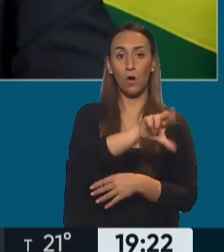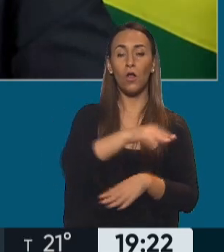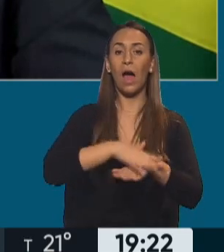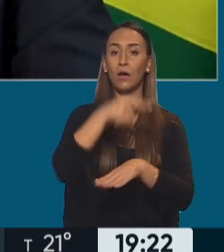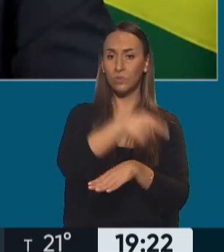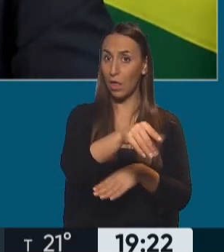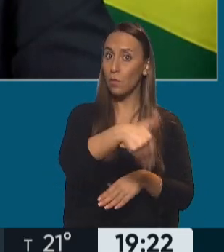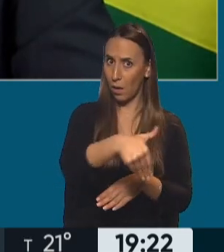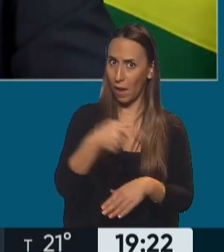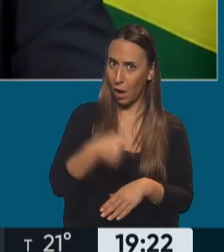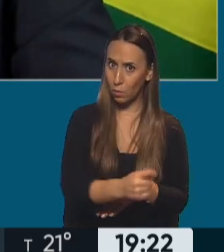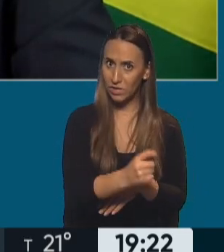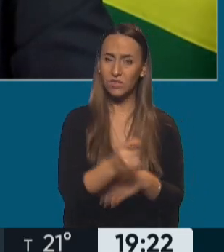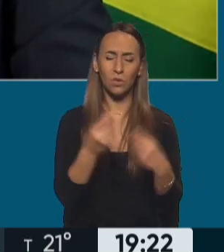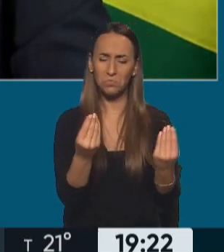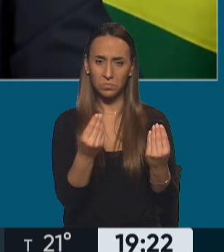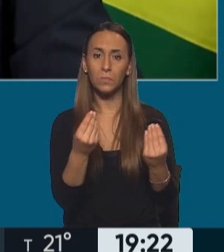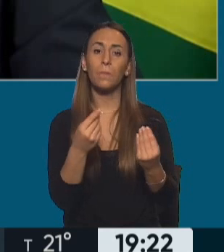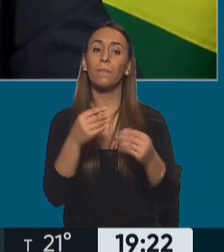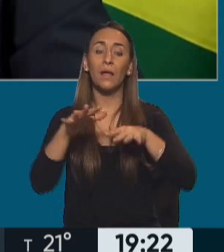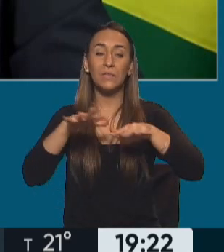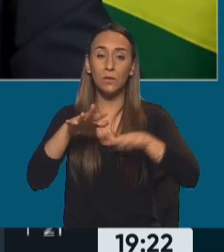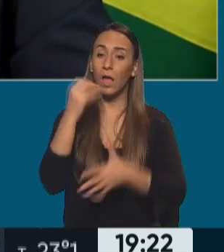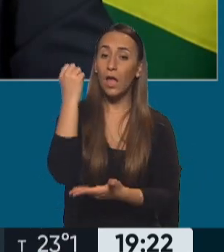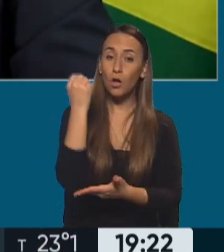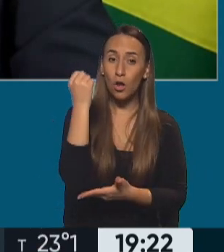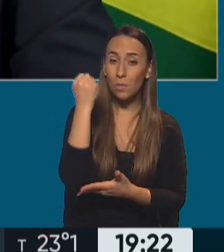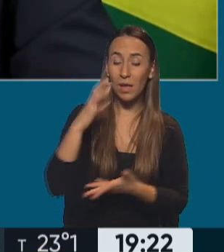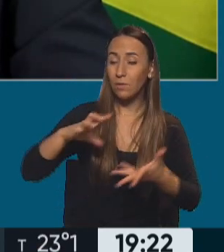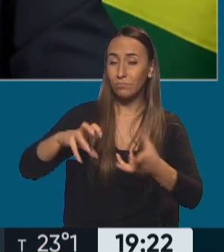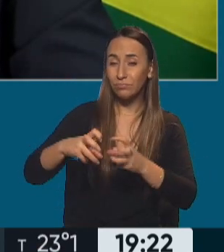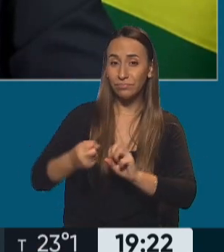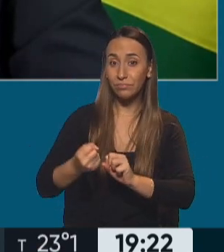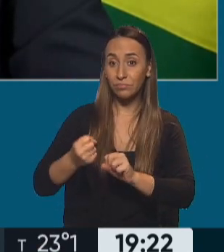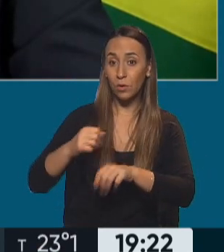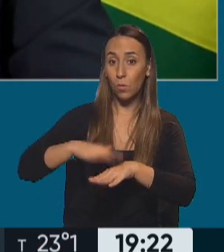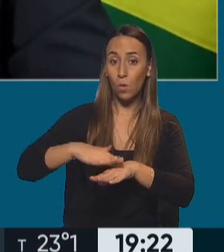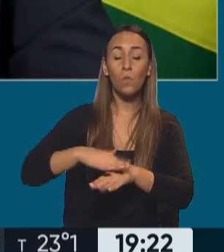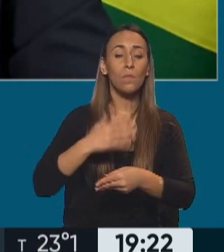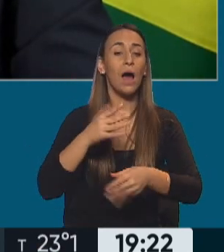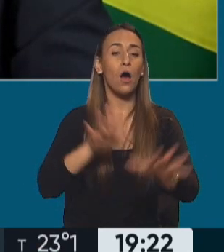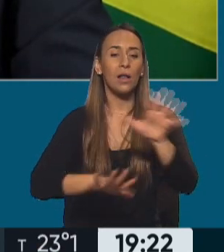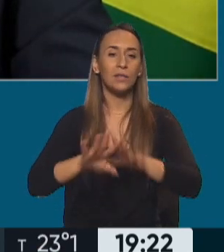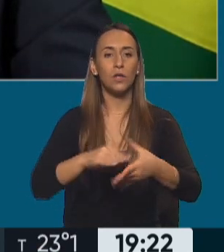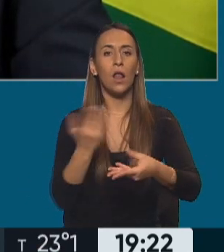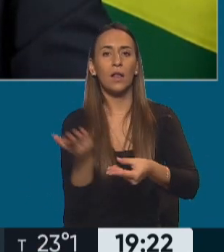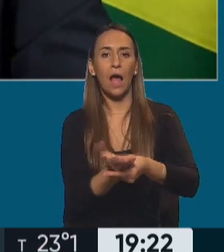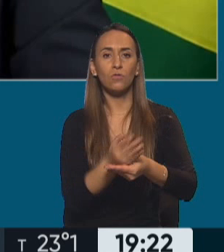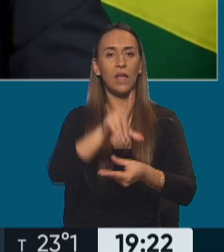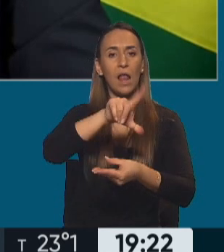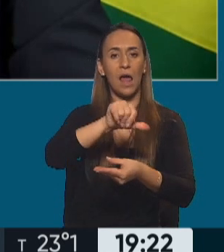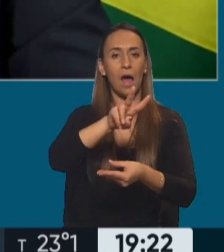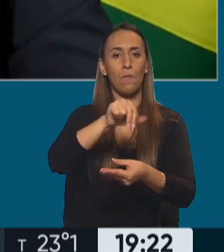considerar los daños económicos que hizo justamente esta operación de Lavallato en la cual el juez